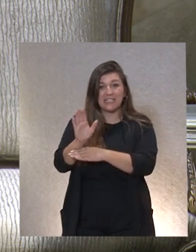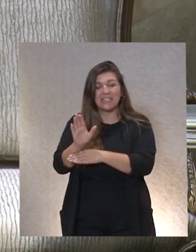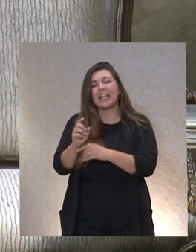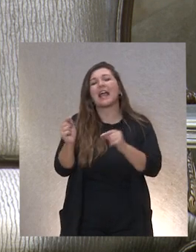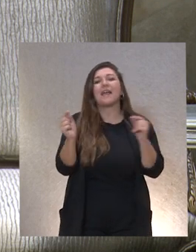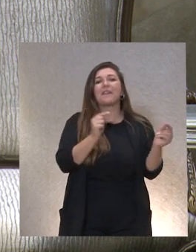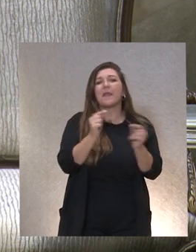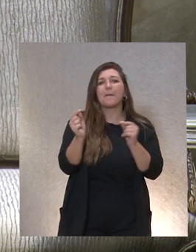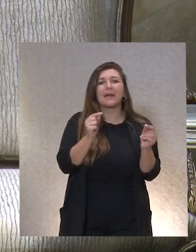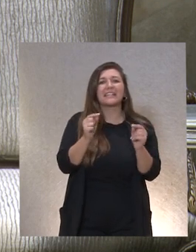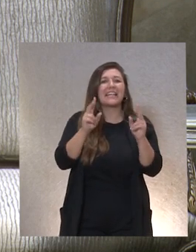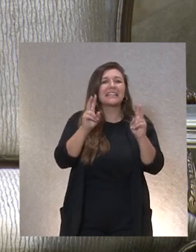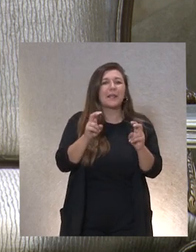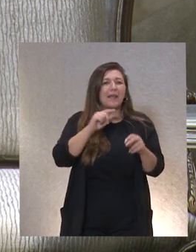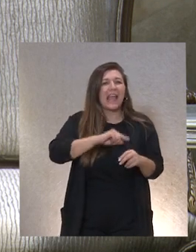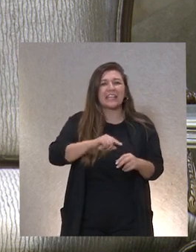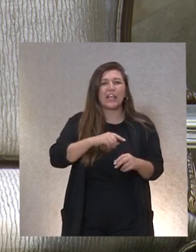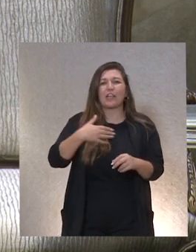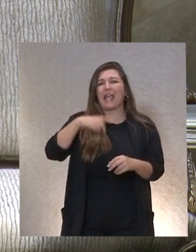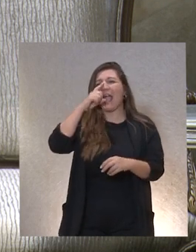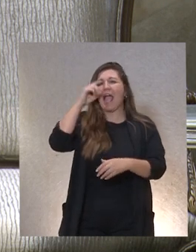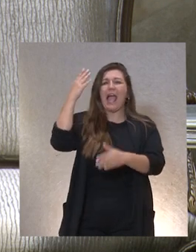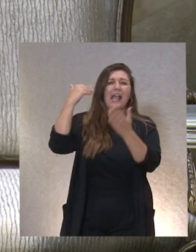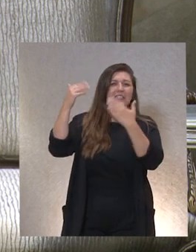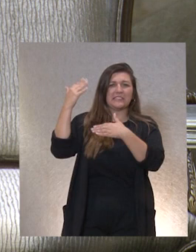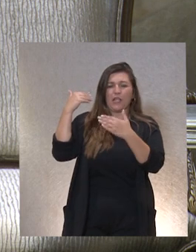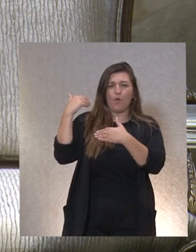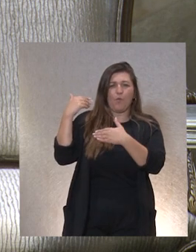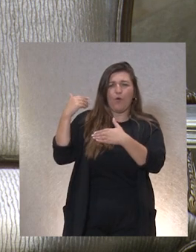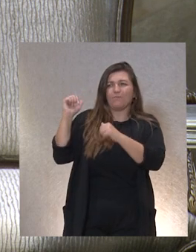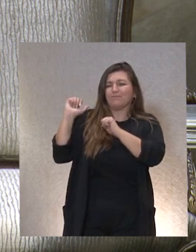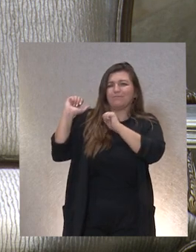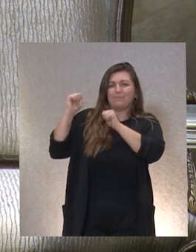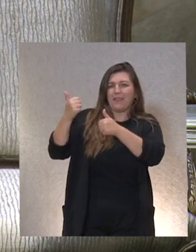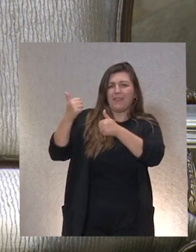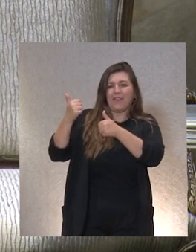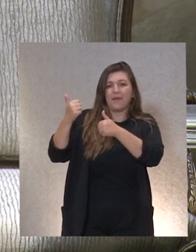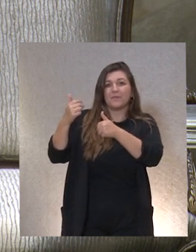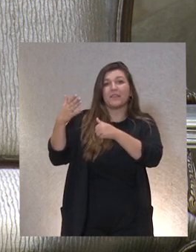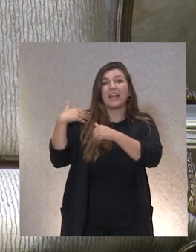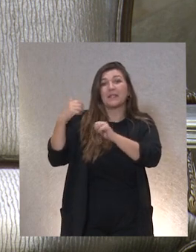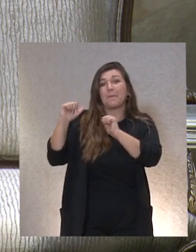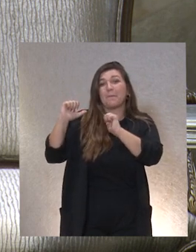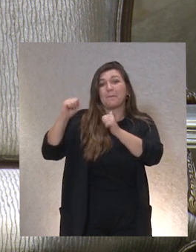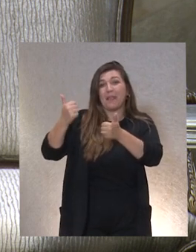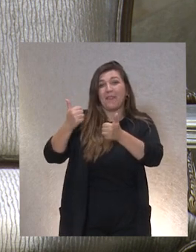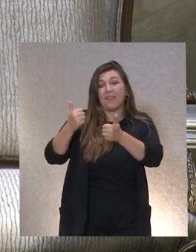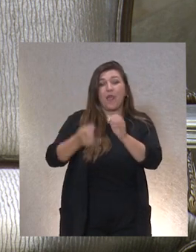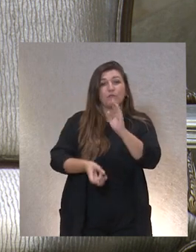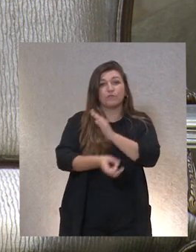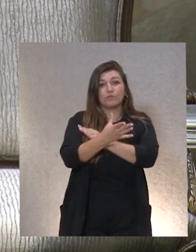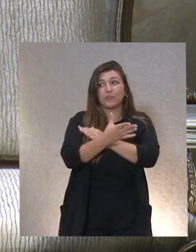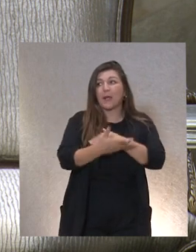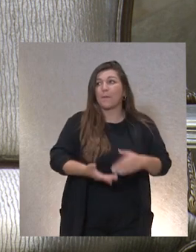cuestiones éticas es muy antiguo, es casi inherente al desarrollo de las mismas. Desde el primer momento de su constitución fue